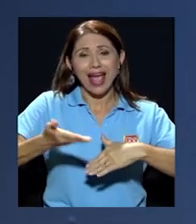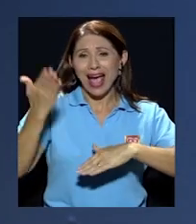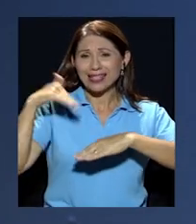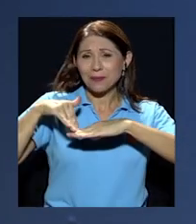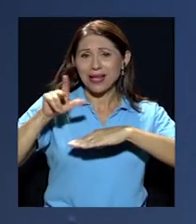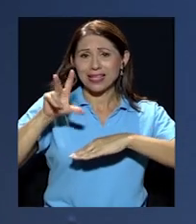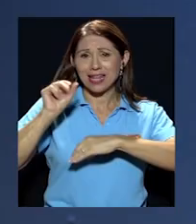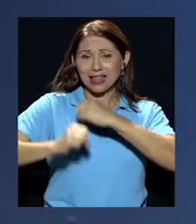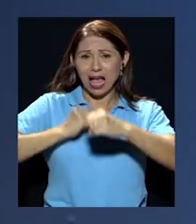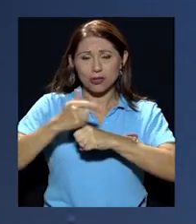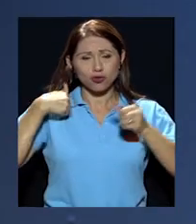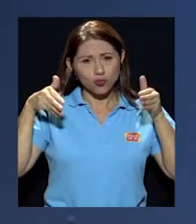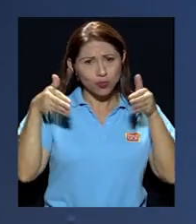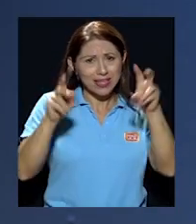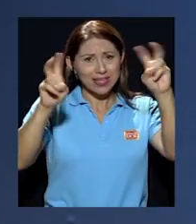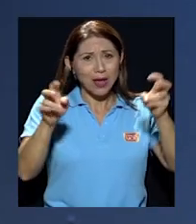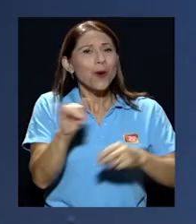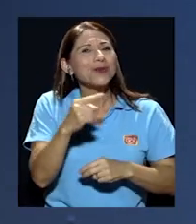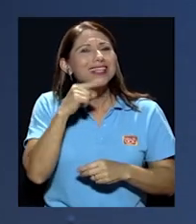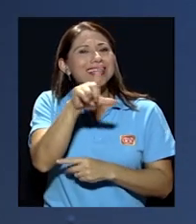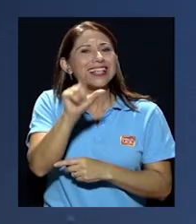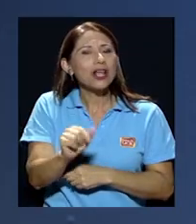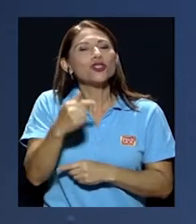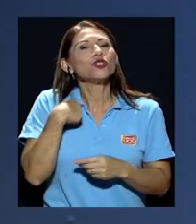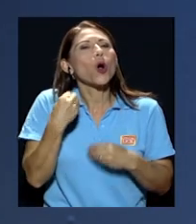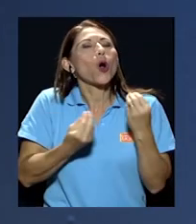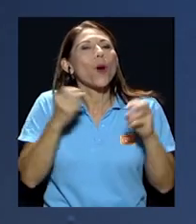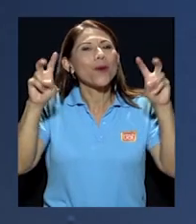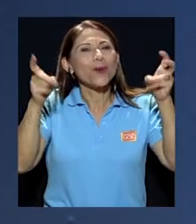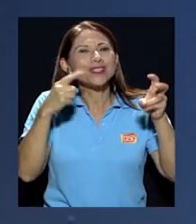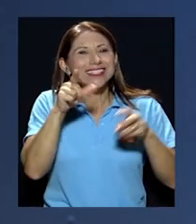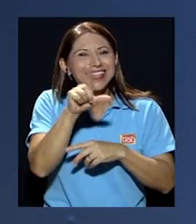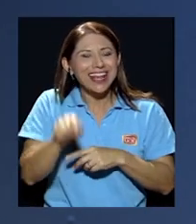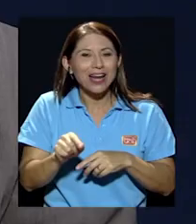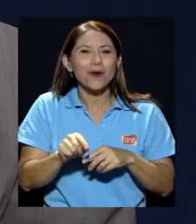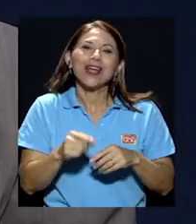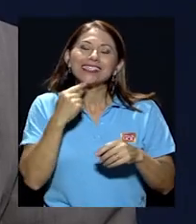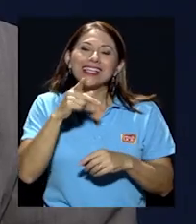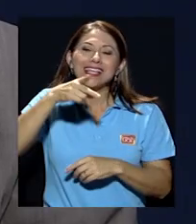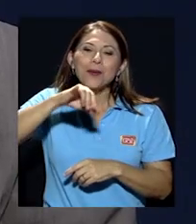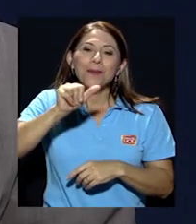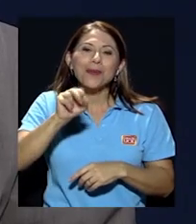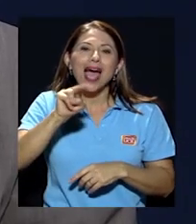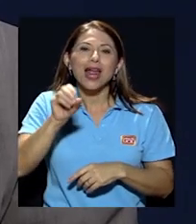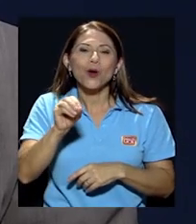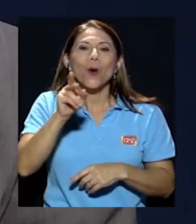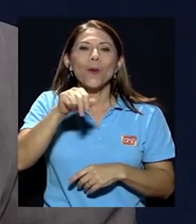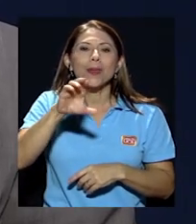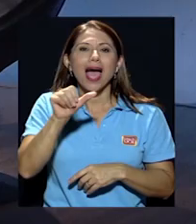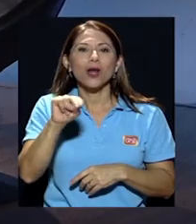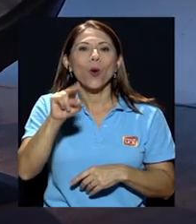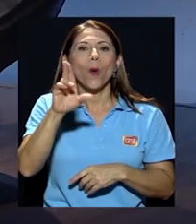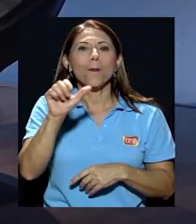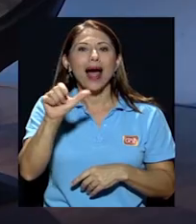propuse llevarlo, como se dice en italiano, piano, piano, va lontano. O sea, despacio, despacio, se llega lejos.